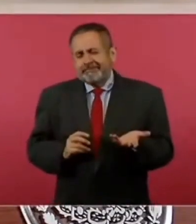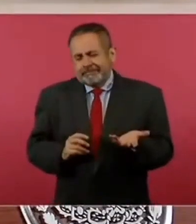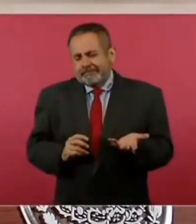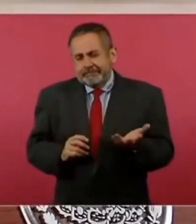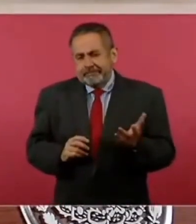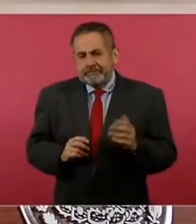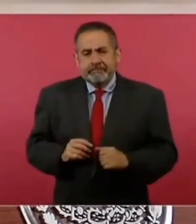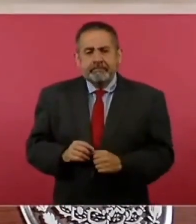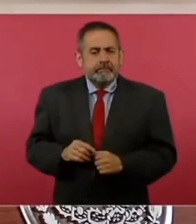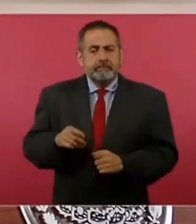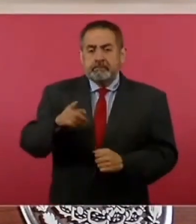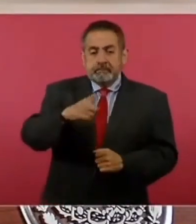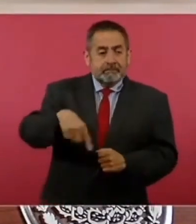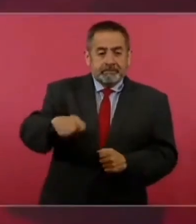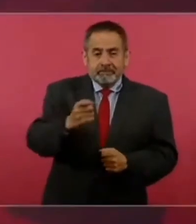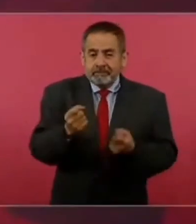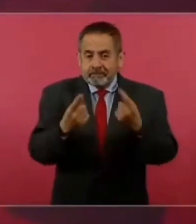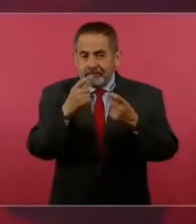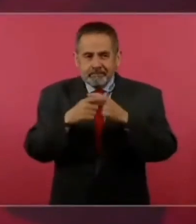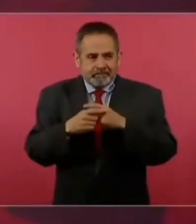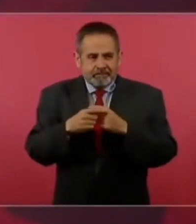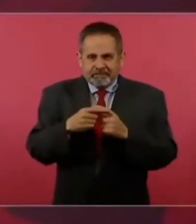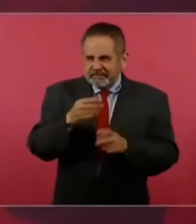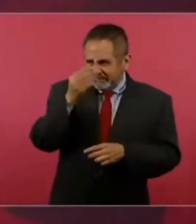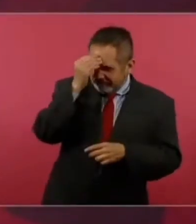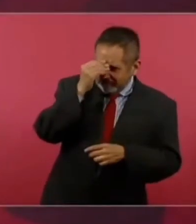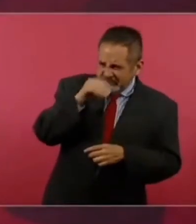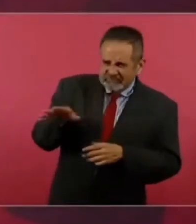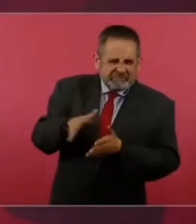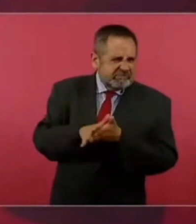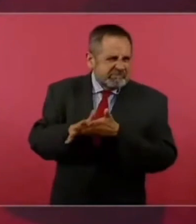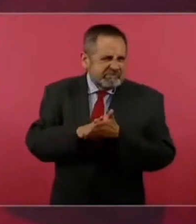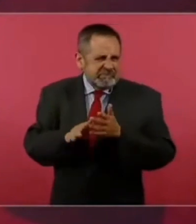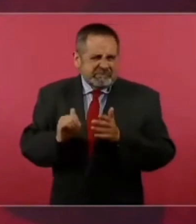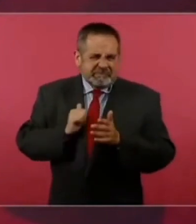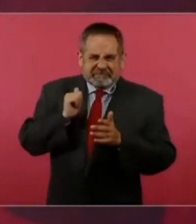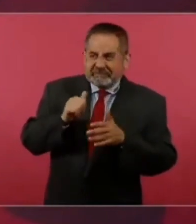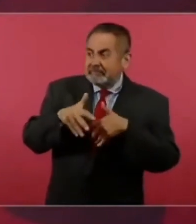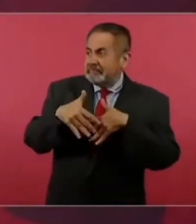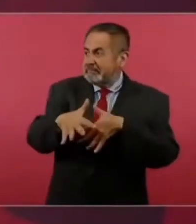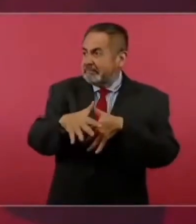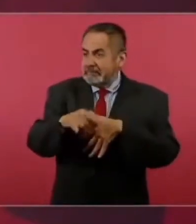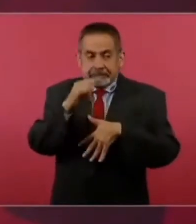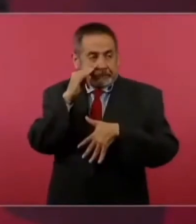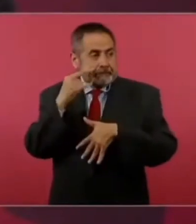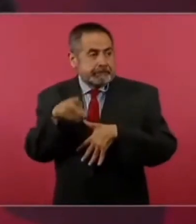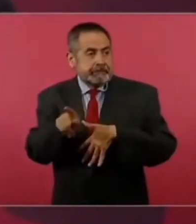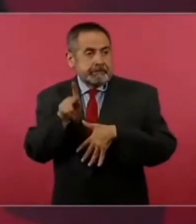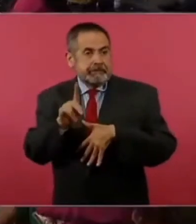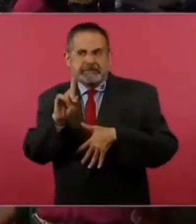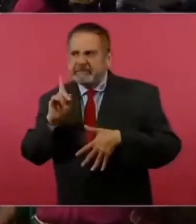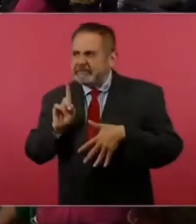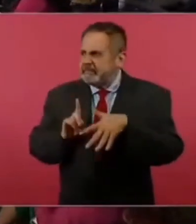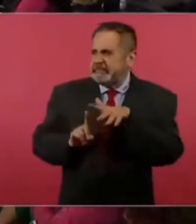escándalo,